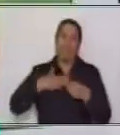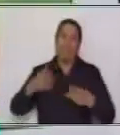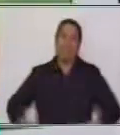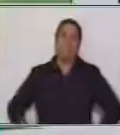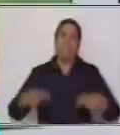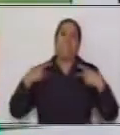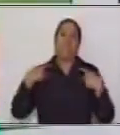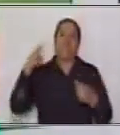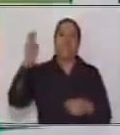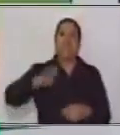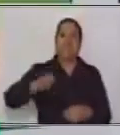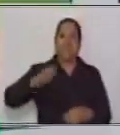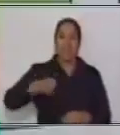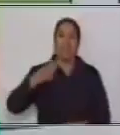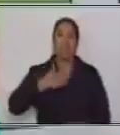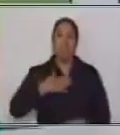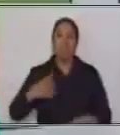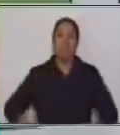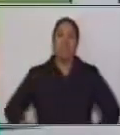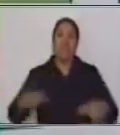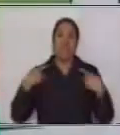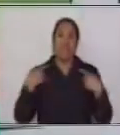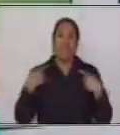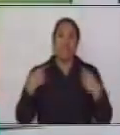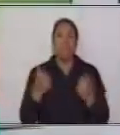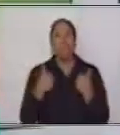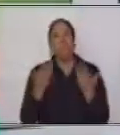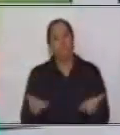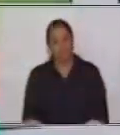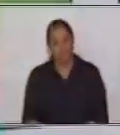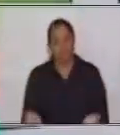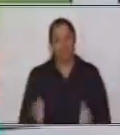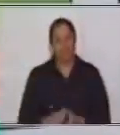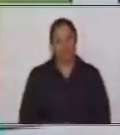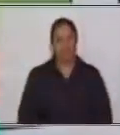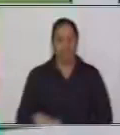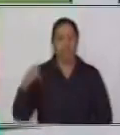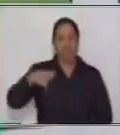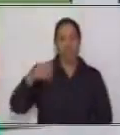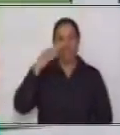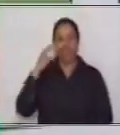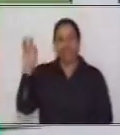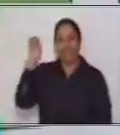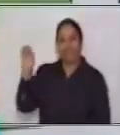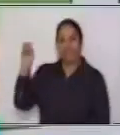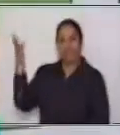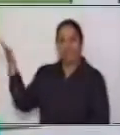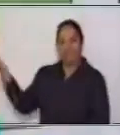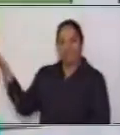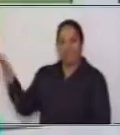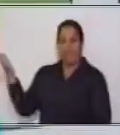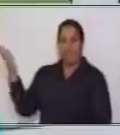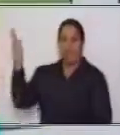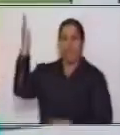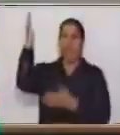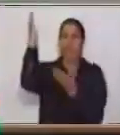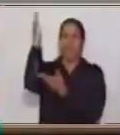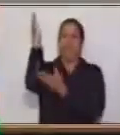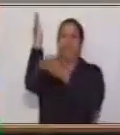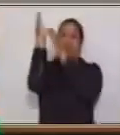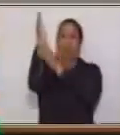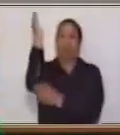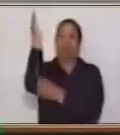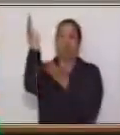para nuestra vida. Bueno, ahora vamos a observar los troncos de los árboles.